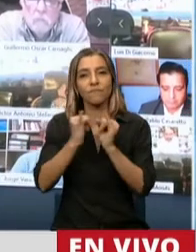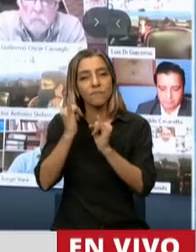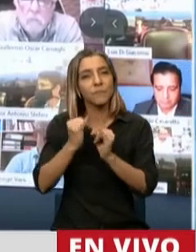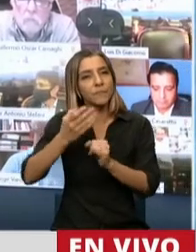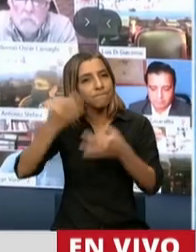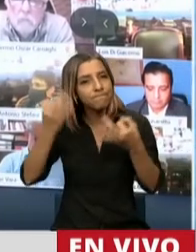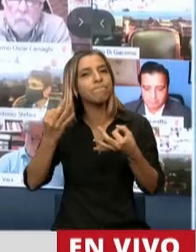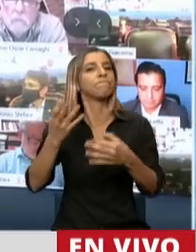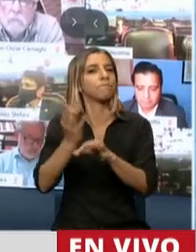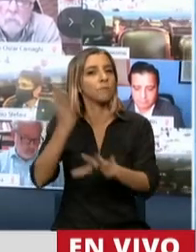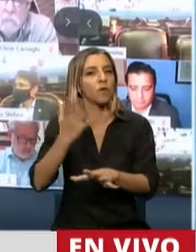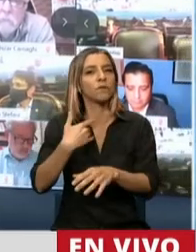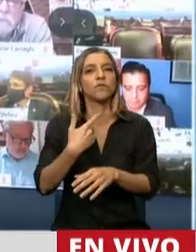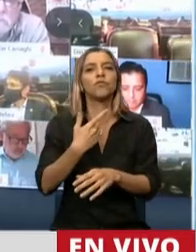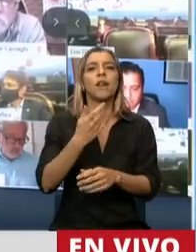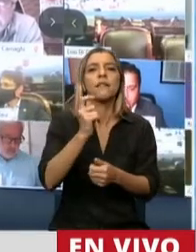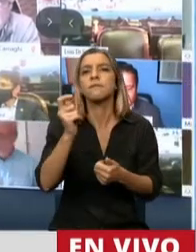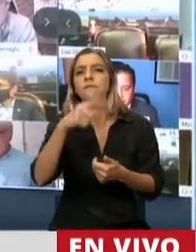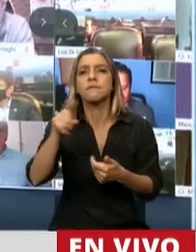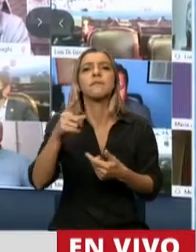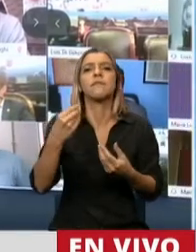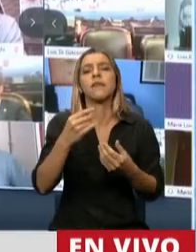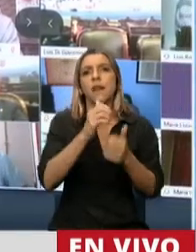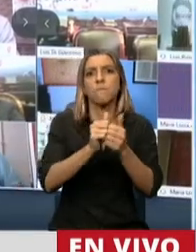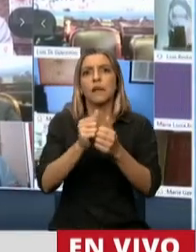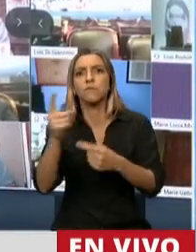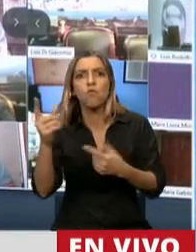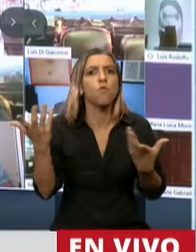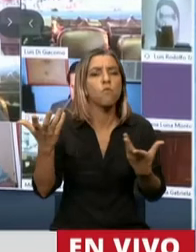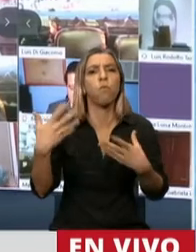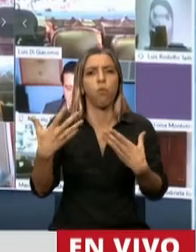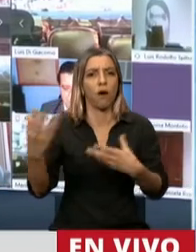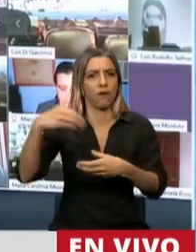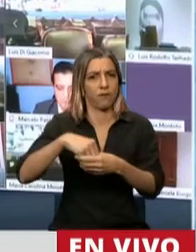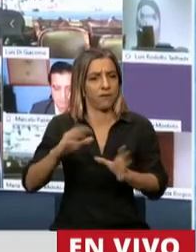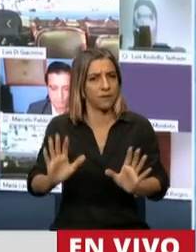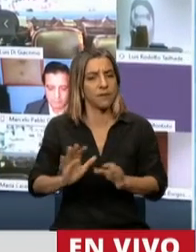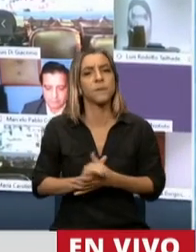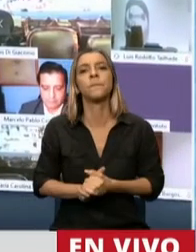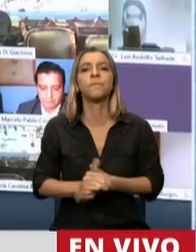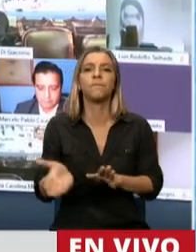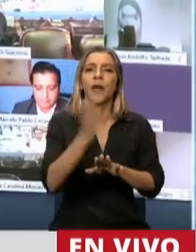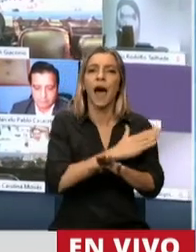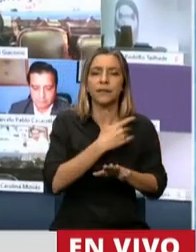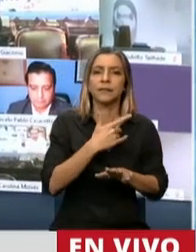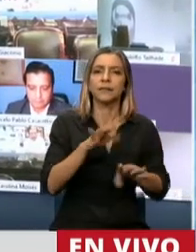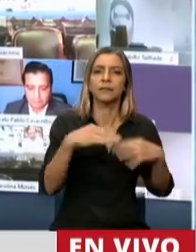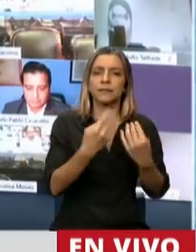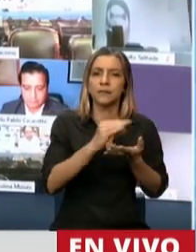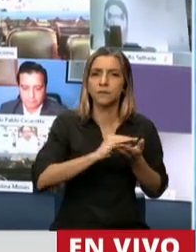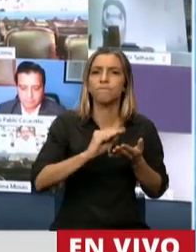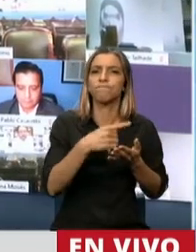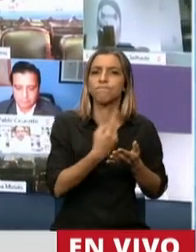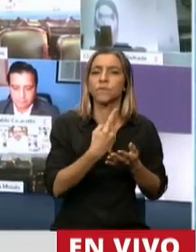profesionales que pueden ingresar a la promoción. Cuando nosotros habíamos discutido en la Cámara de Diputados uno de los puntos